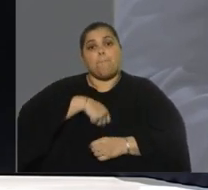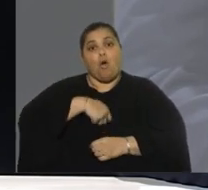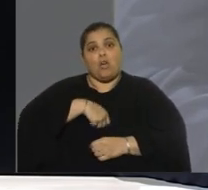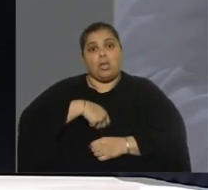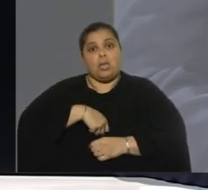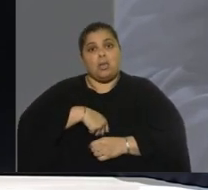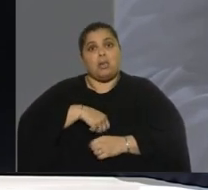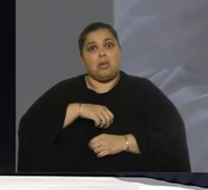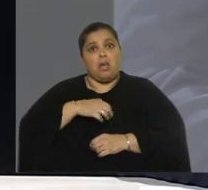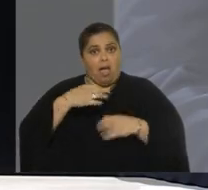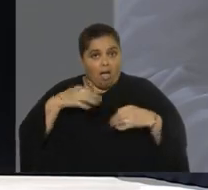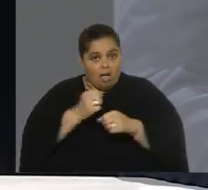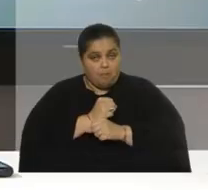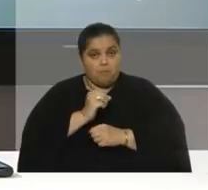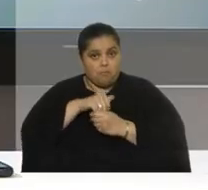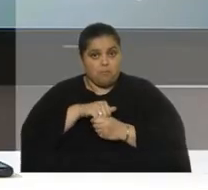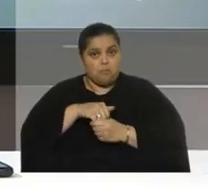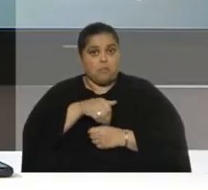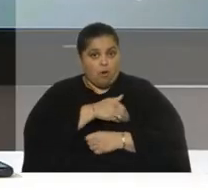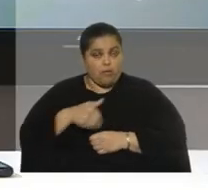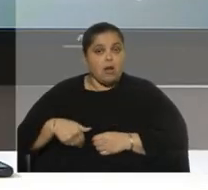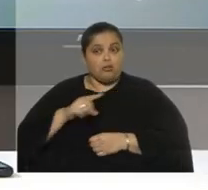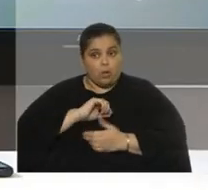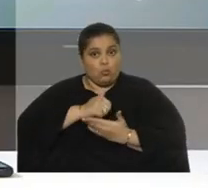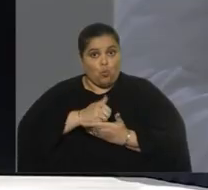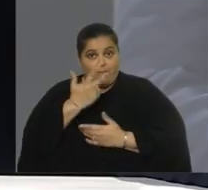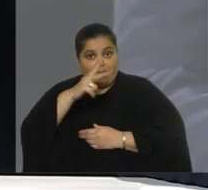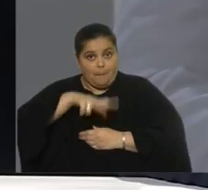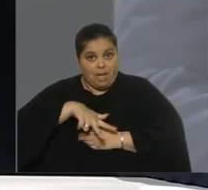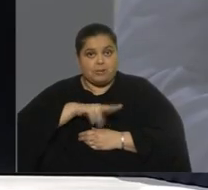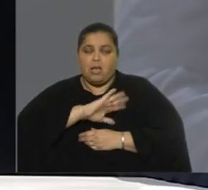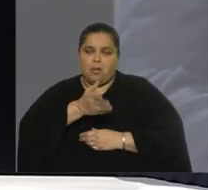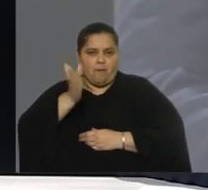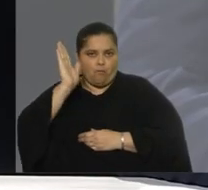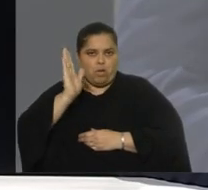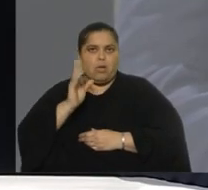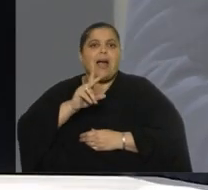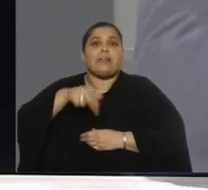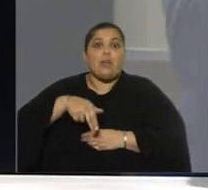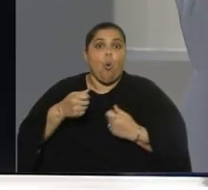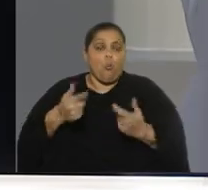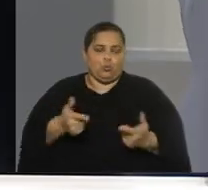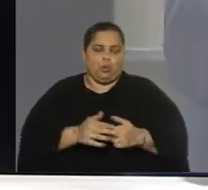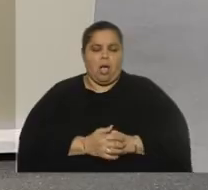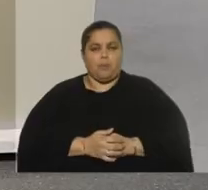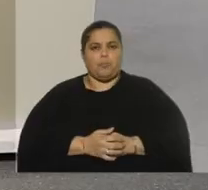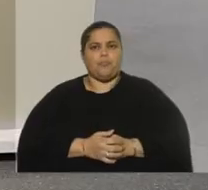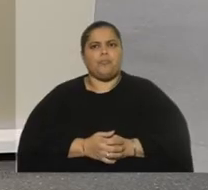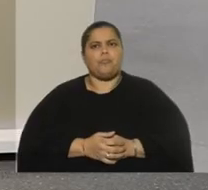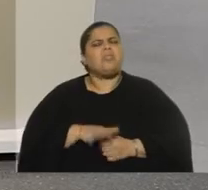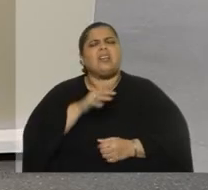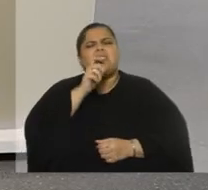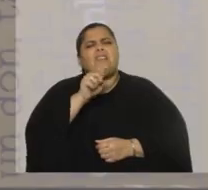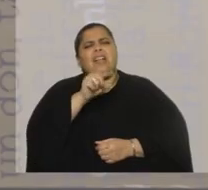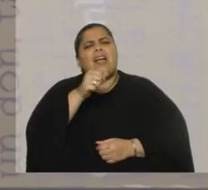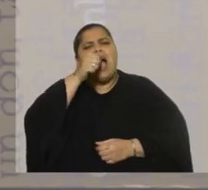en el gobierno, estuve tres meses, y me fui, con una renuncia que ahí sí fui. significa eso de que Astori no apoya